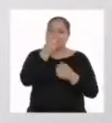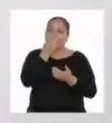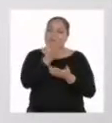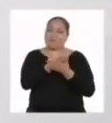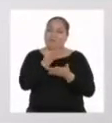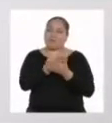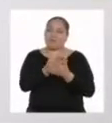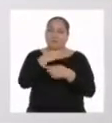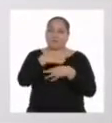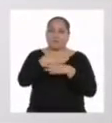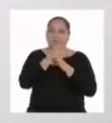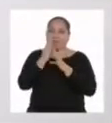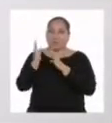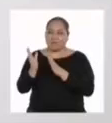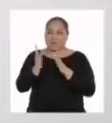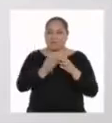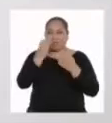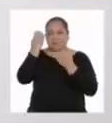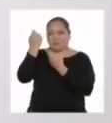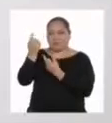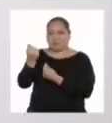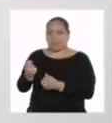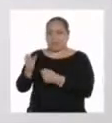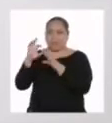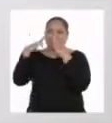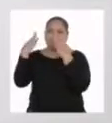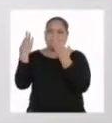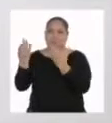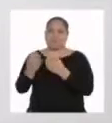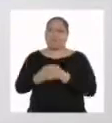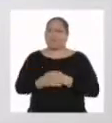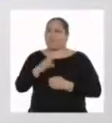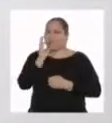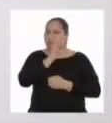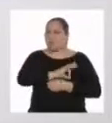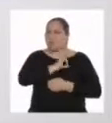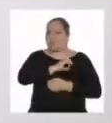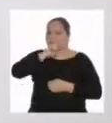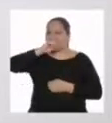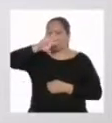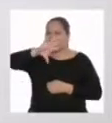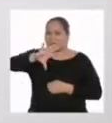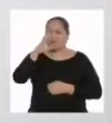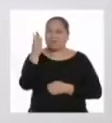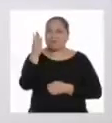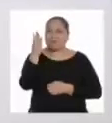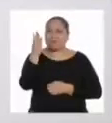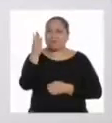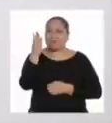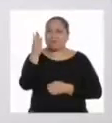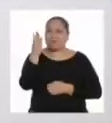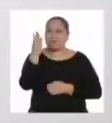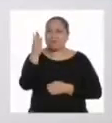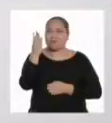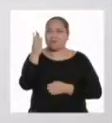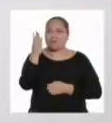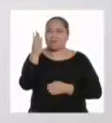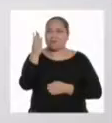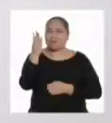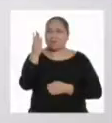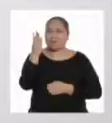estrategia para organizar la economía familiar. Y aprovecho para comentarles que... ...de...